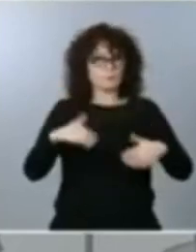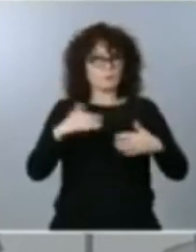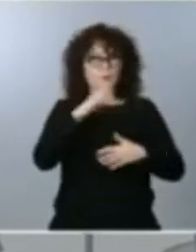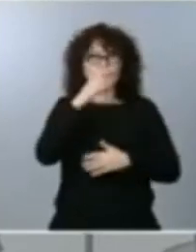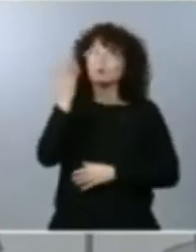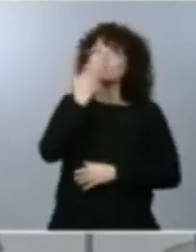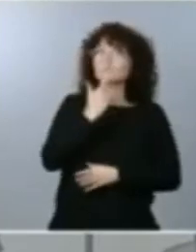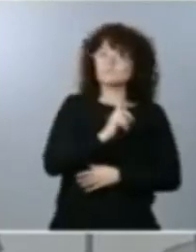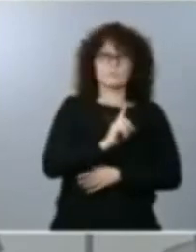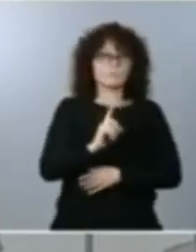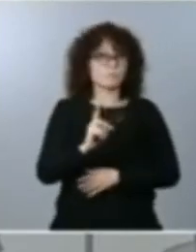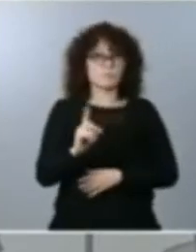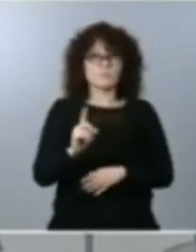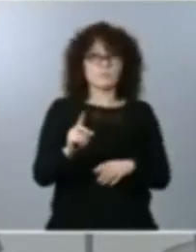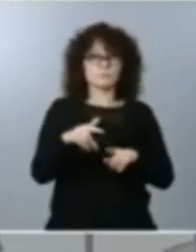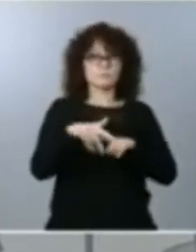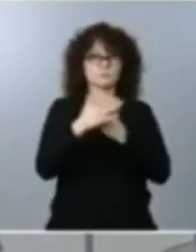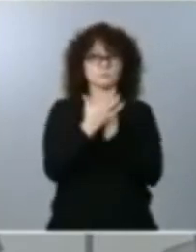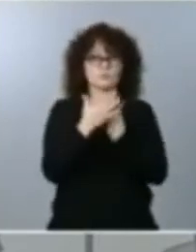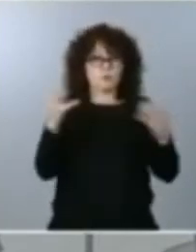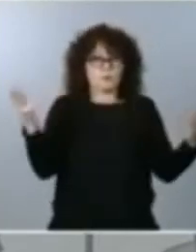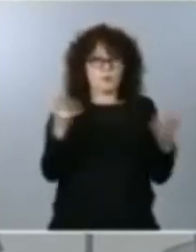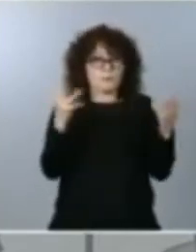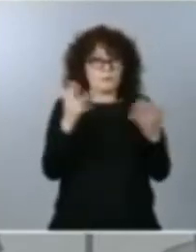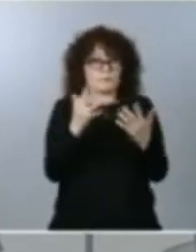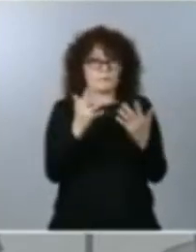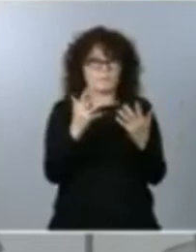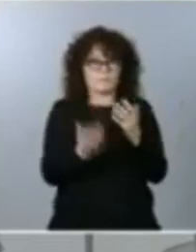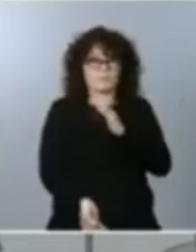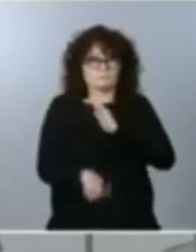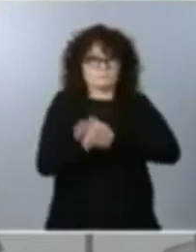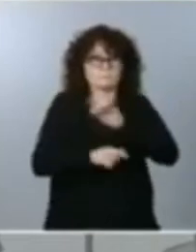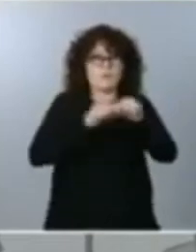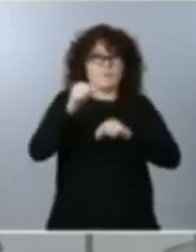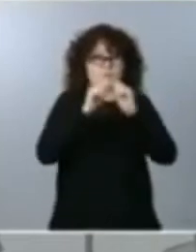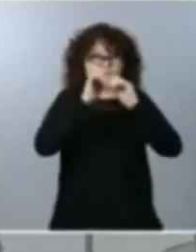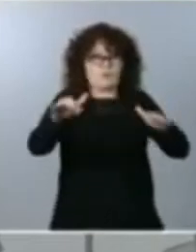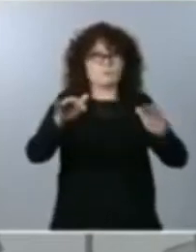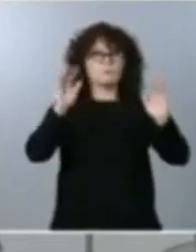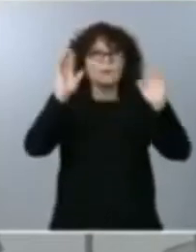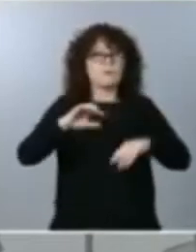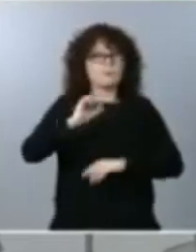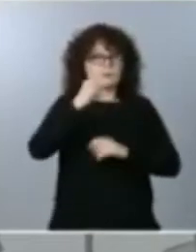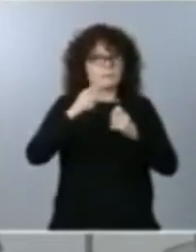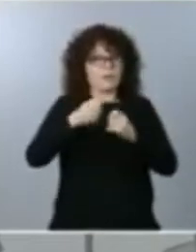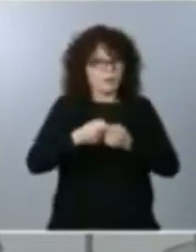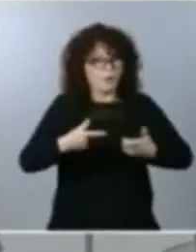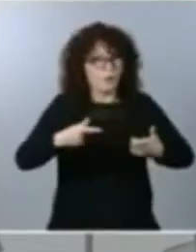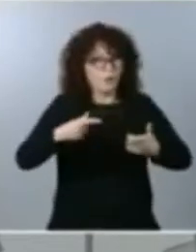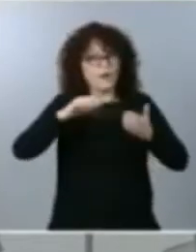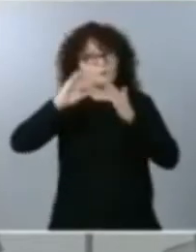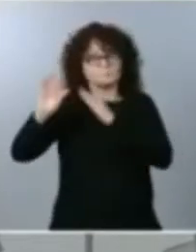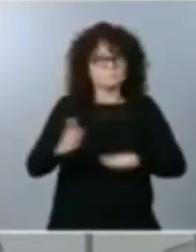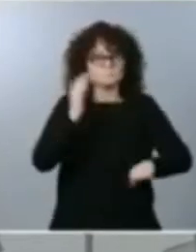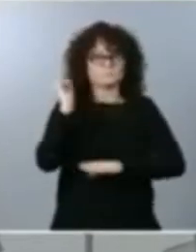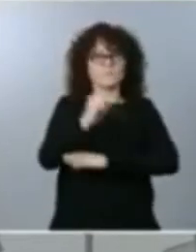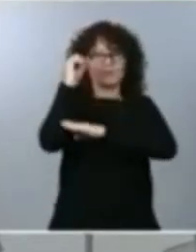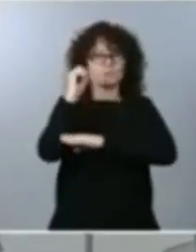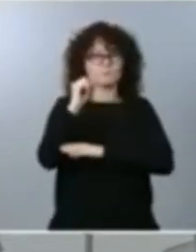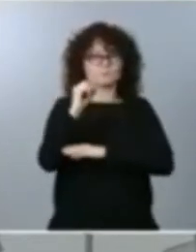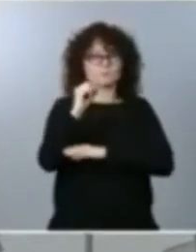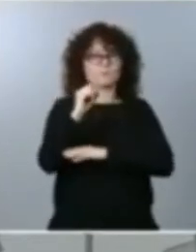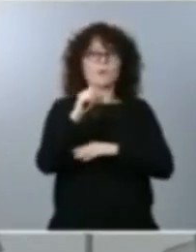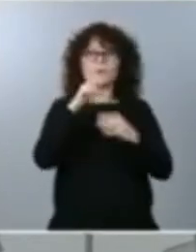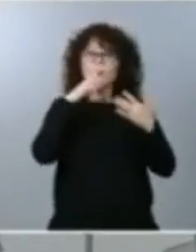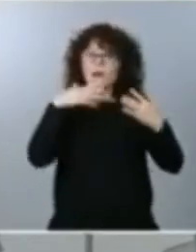ante la emergencia y la eclosión de este virus. Pero vencimos a la primera ola. Y en estos momentos en los que nos estamos